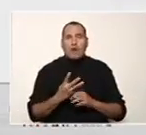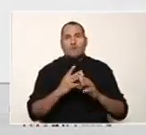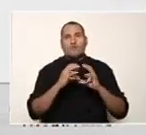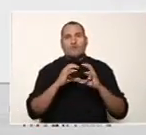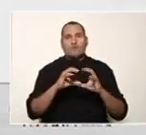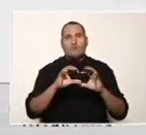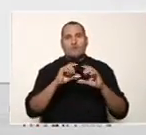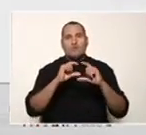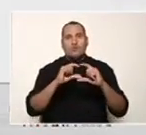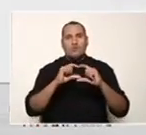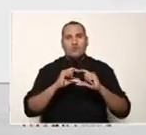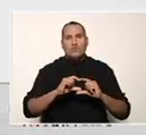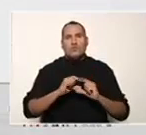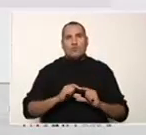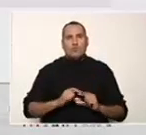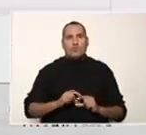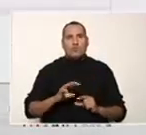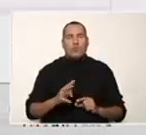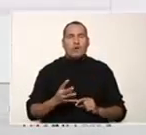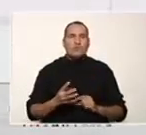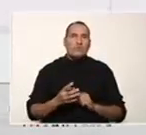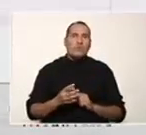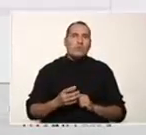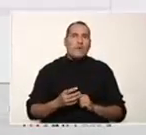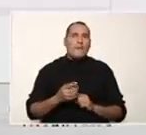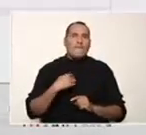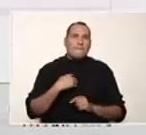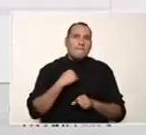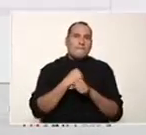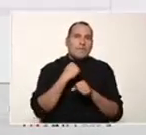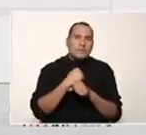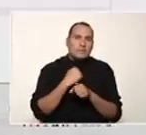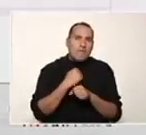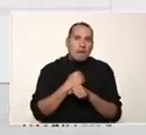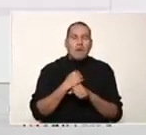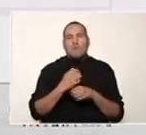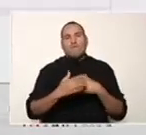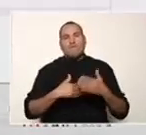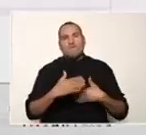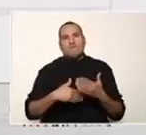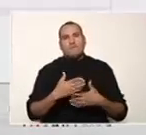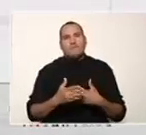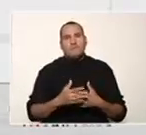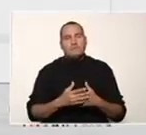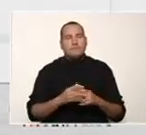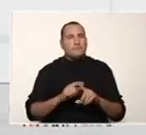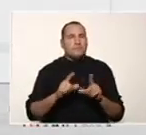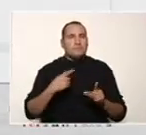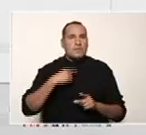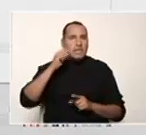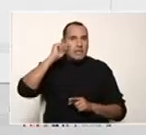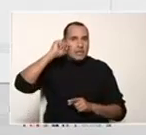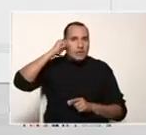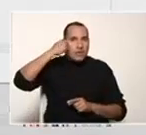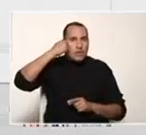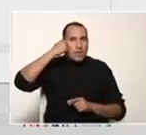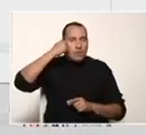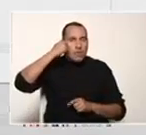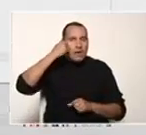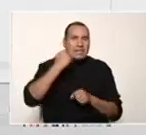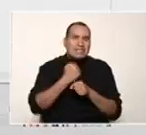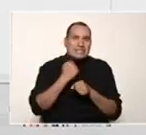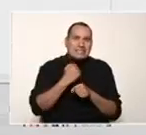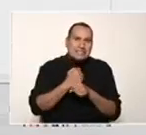para poder realizar la validación del caso seleccionado. Recordemos que para correr el programa,